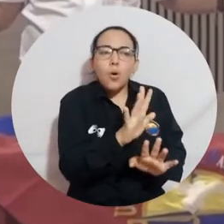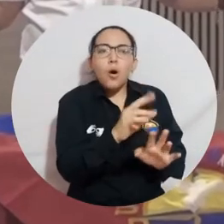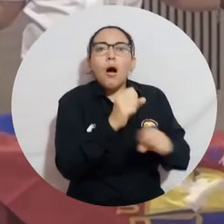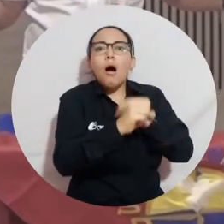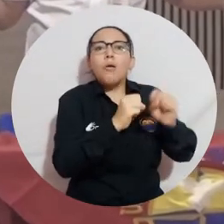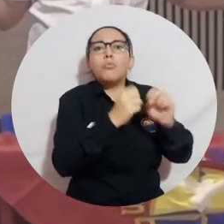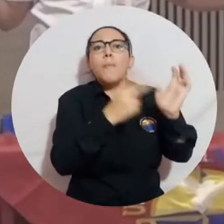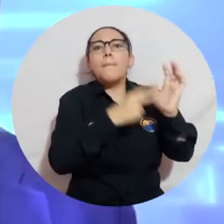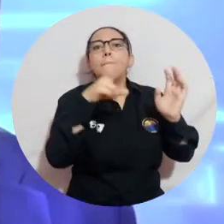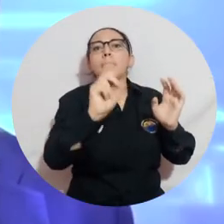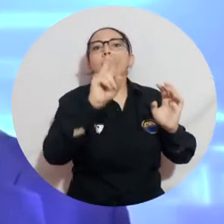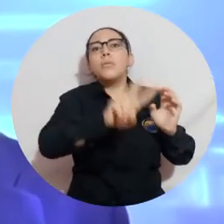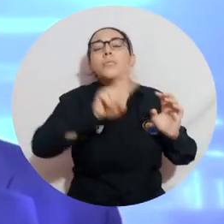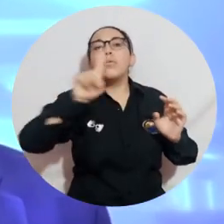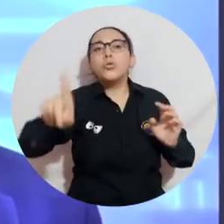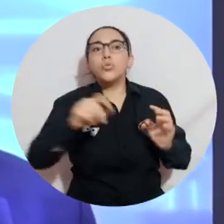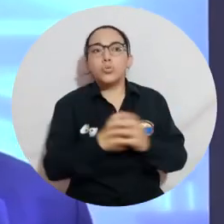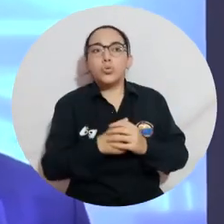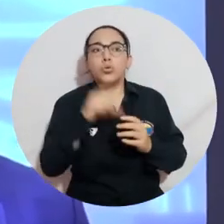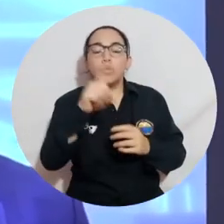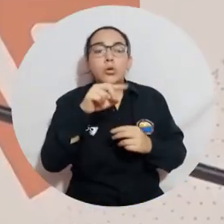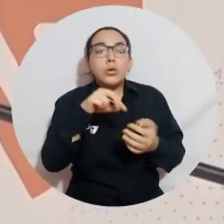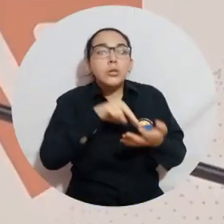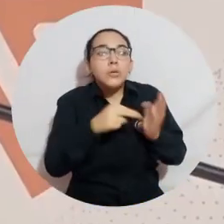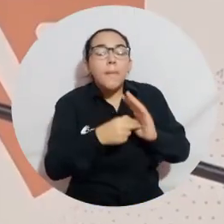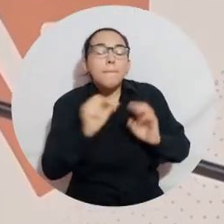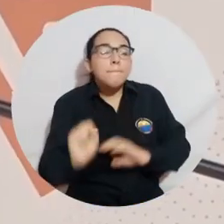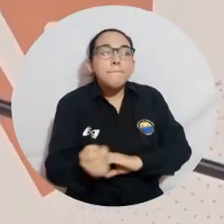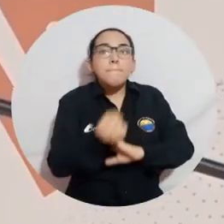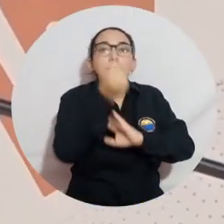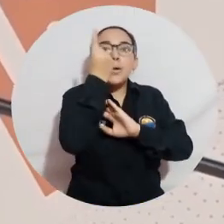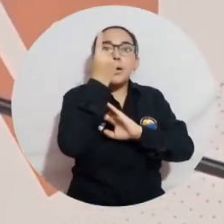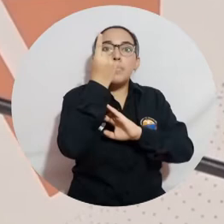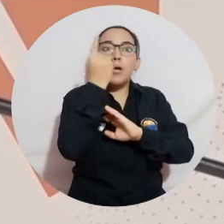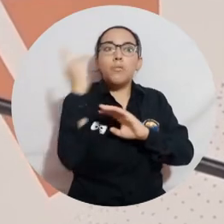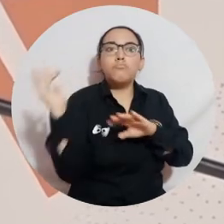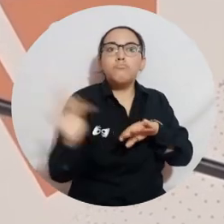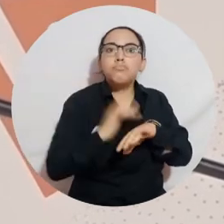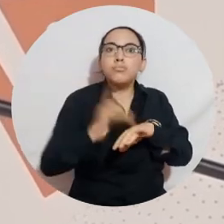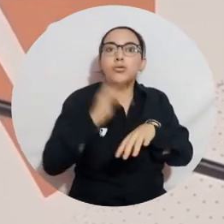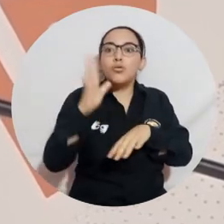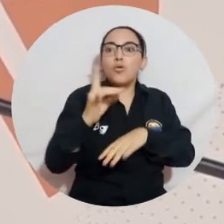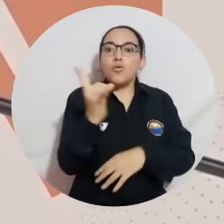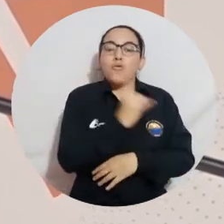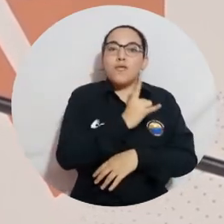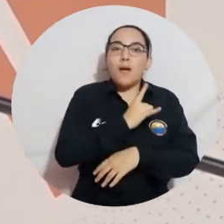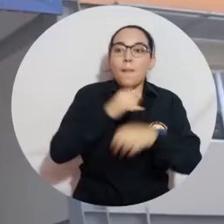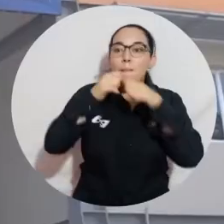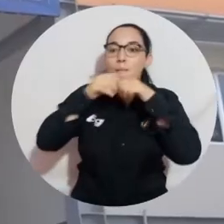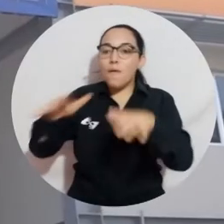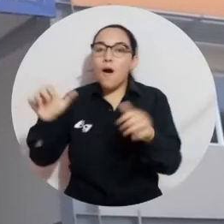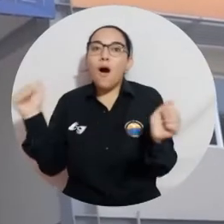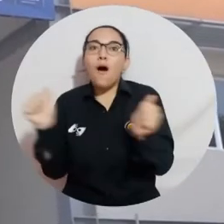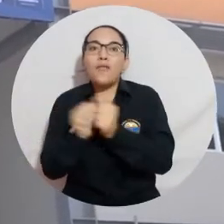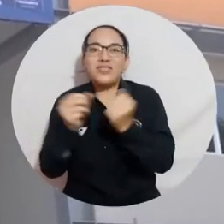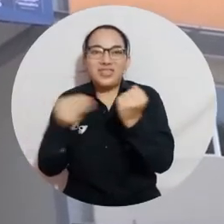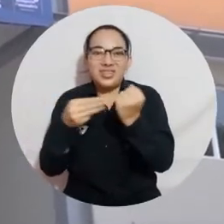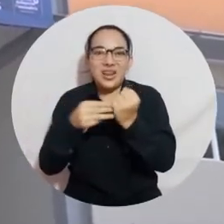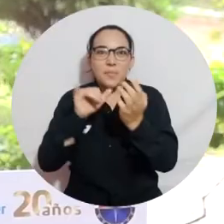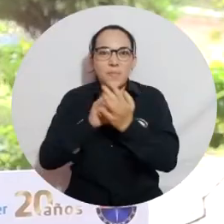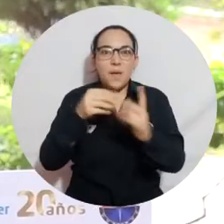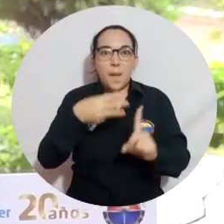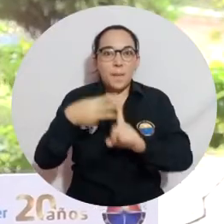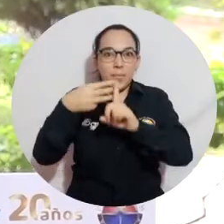convenio firmado en 2021 entre ambas instituciones y que también se convierte en la primera articulación de una universidad pública con el Fondo